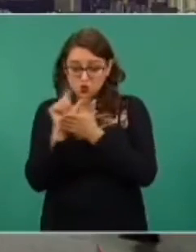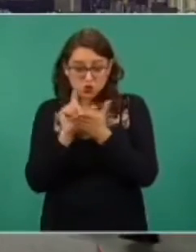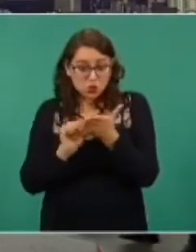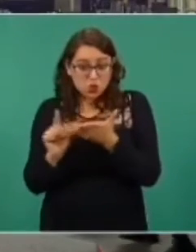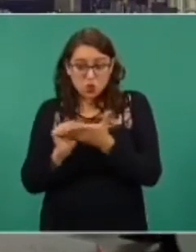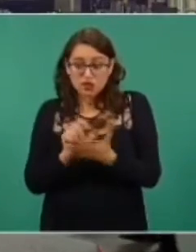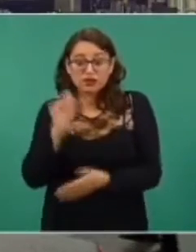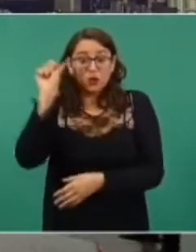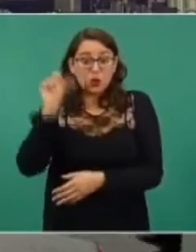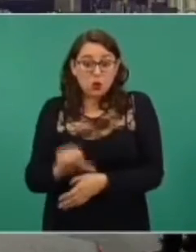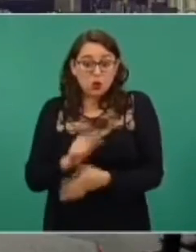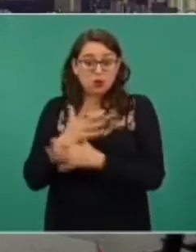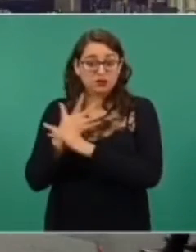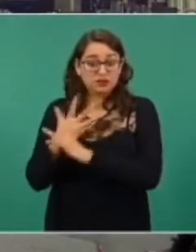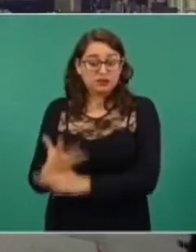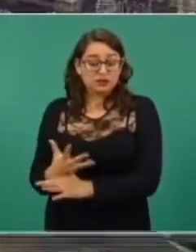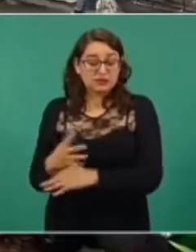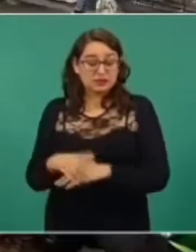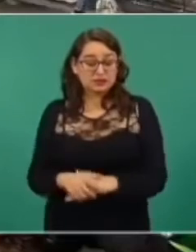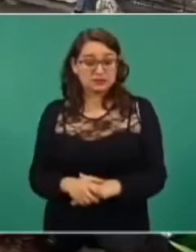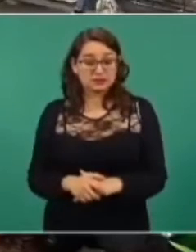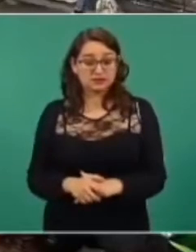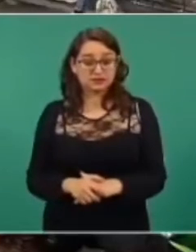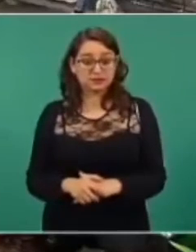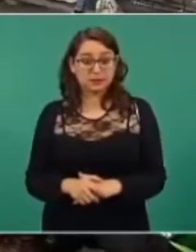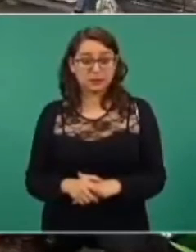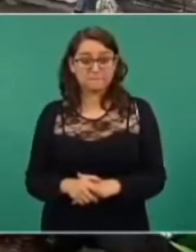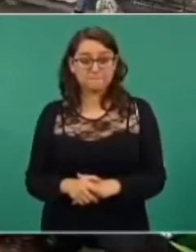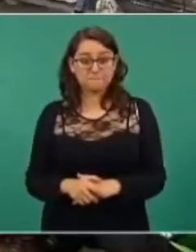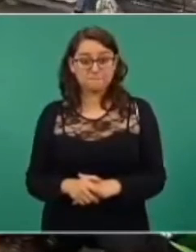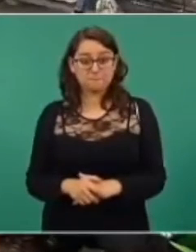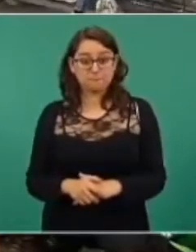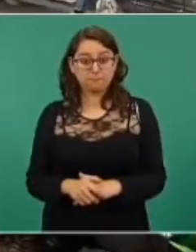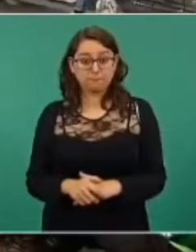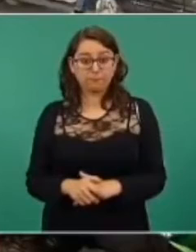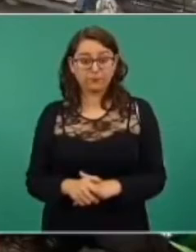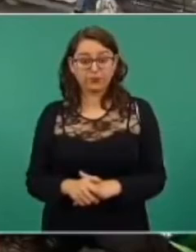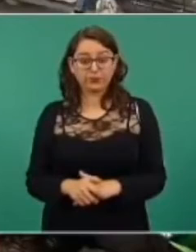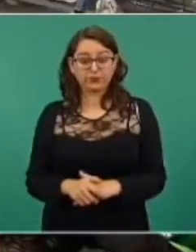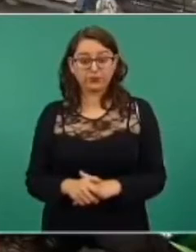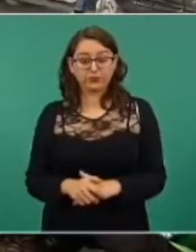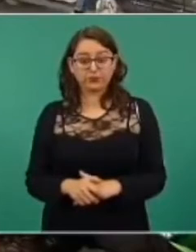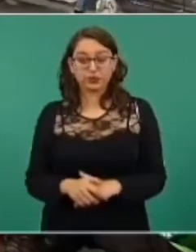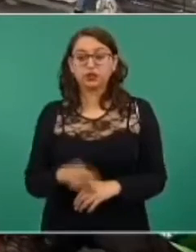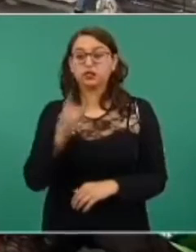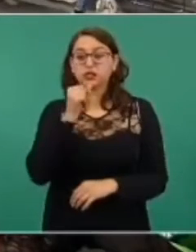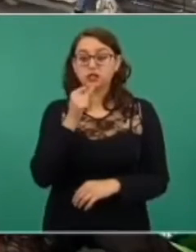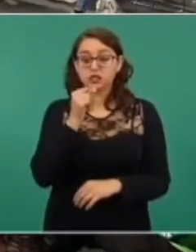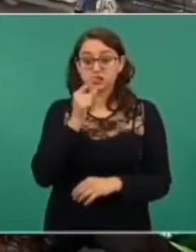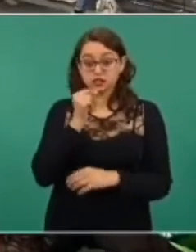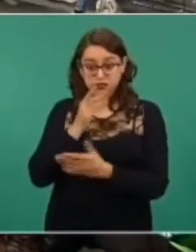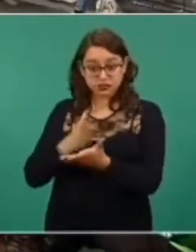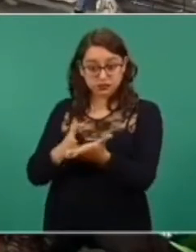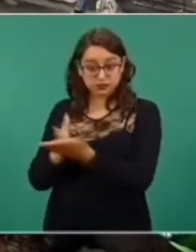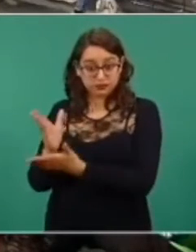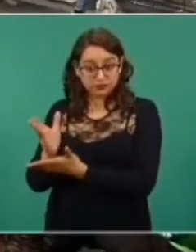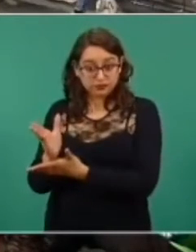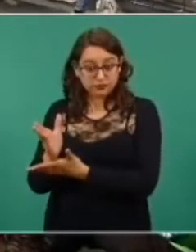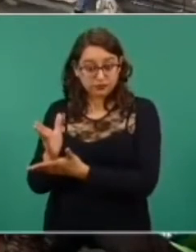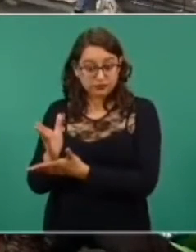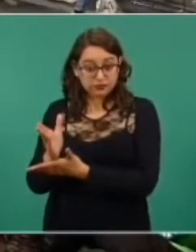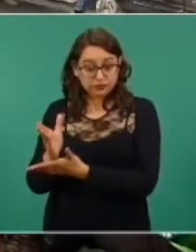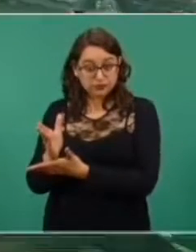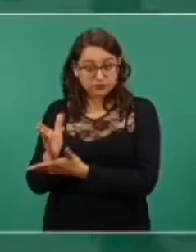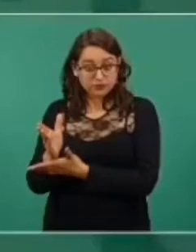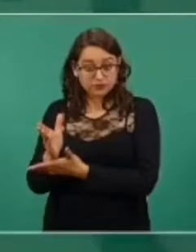estoy basando, hay un… Ah, entró la policía, a Dos